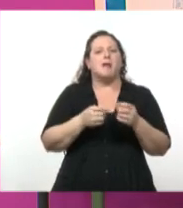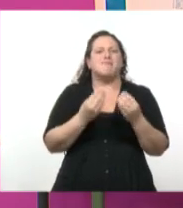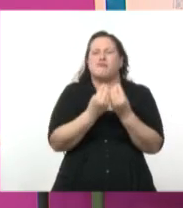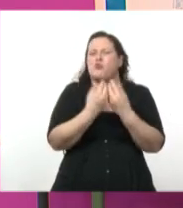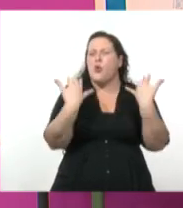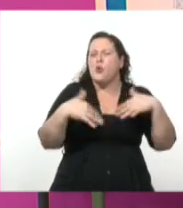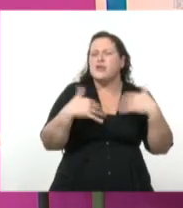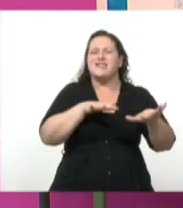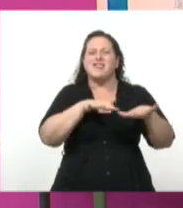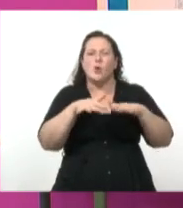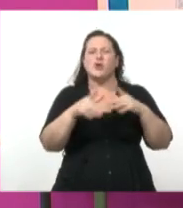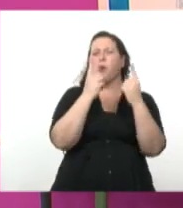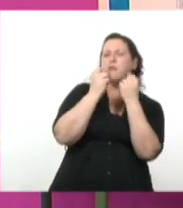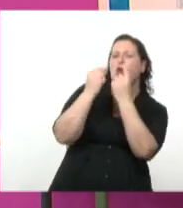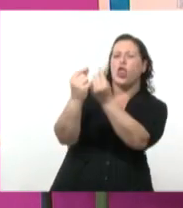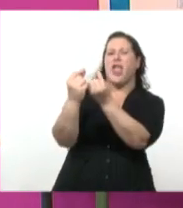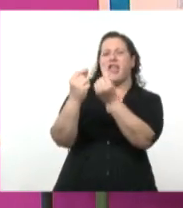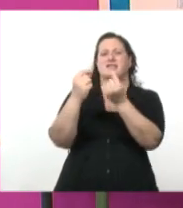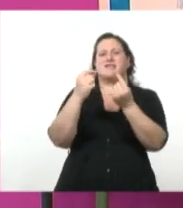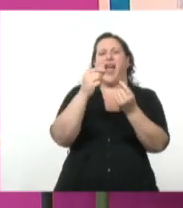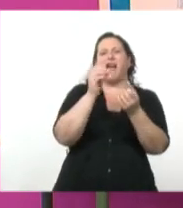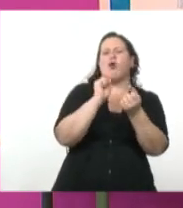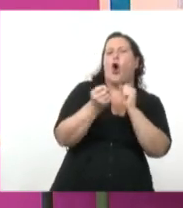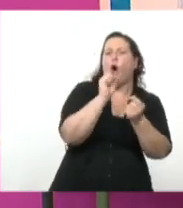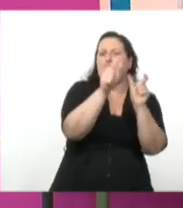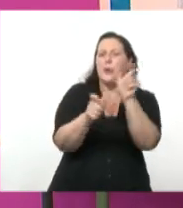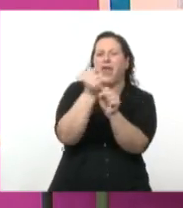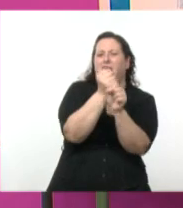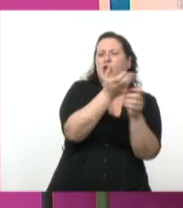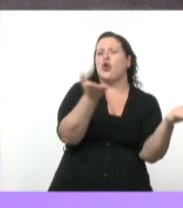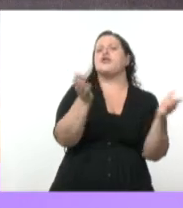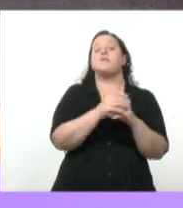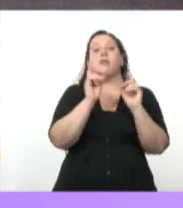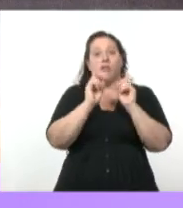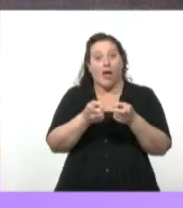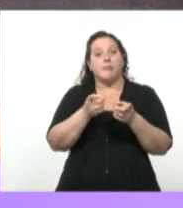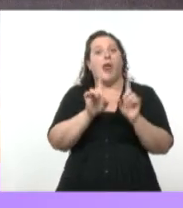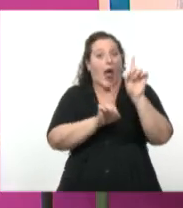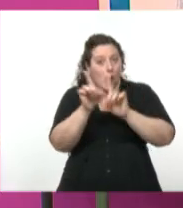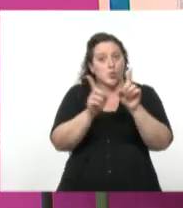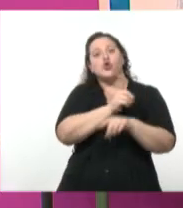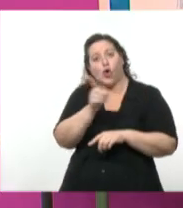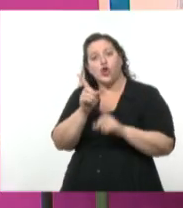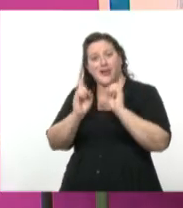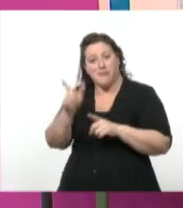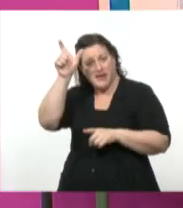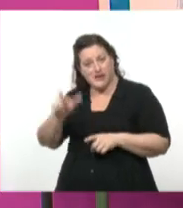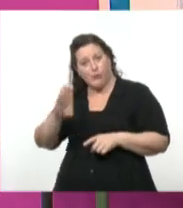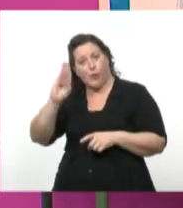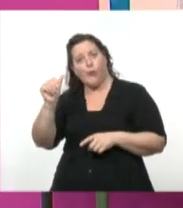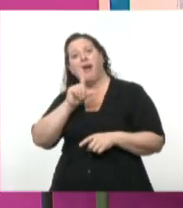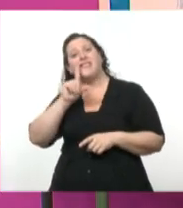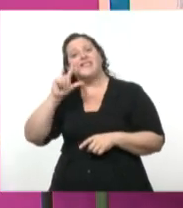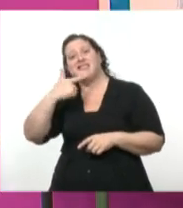de los distintos sectores populares. Hay protestas incluso contra el régimen de Batista. Hay un clima bastante